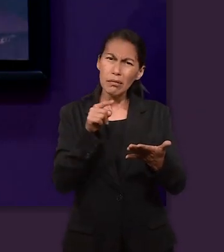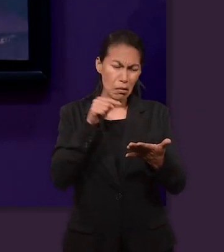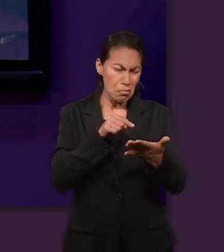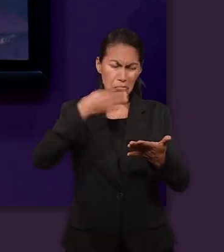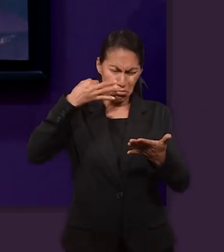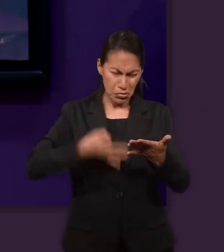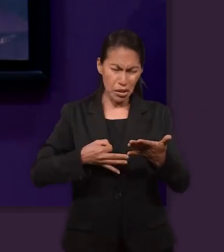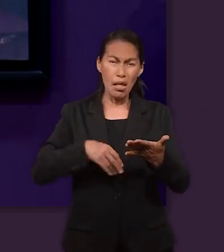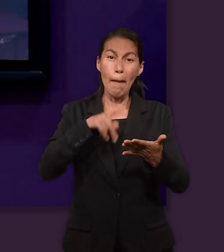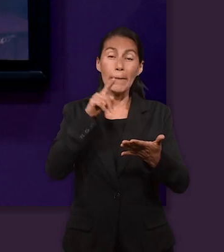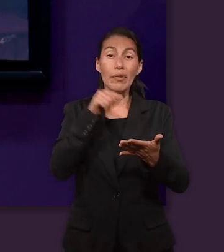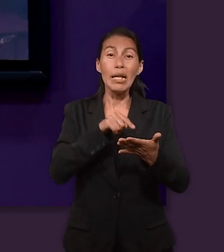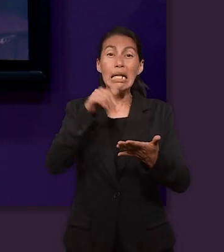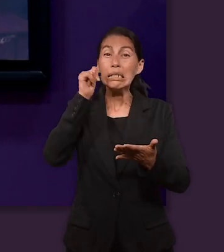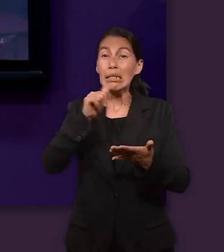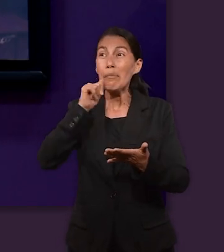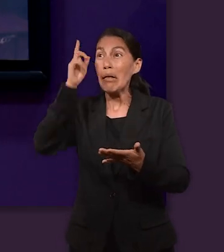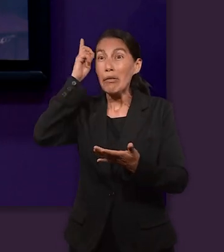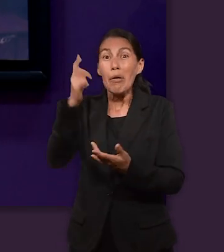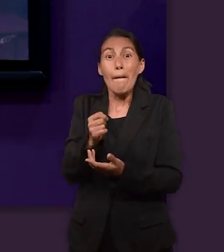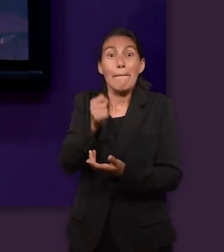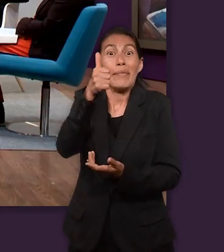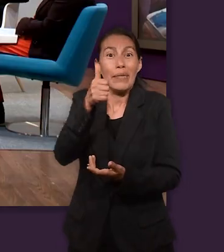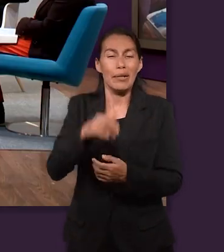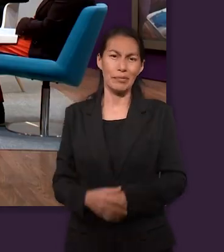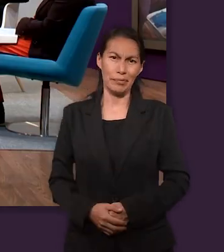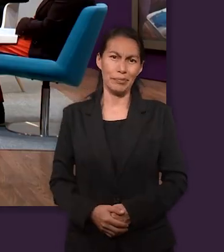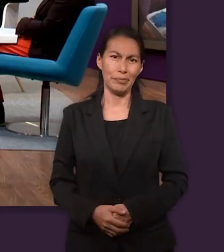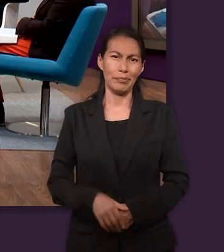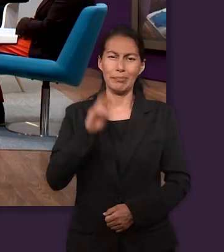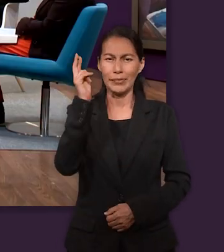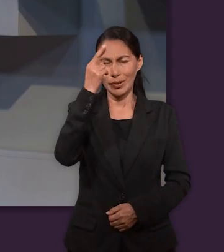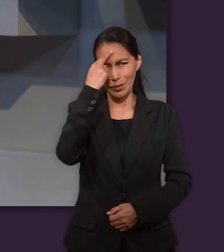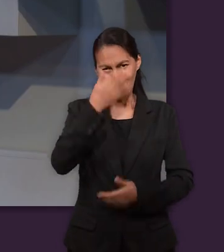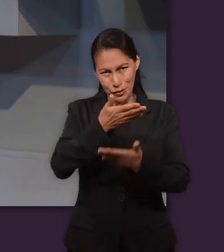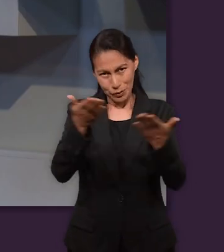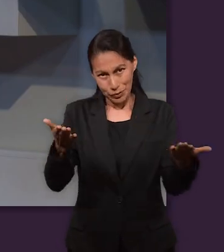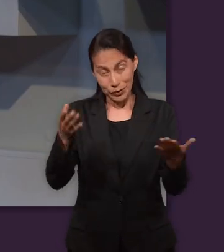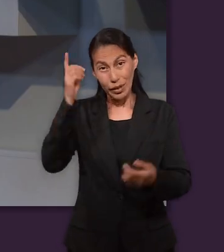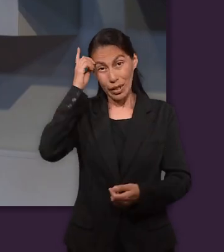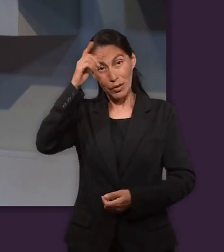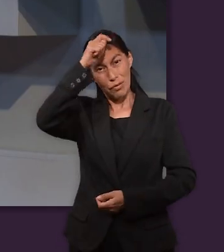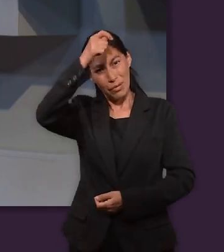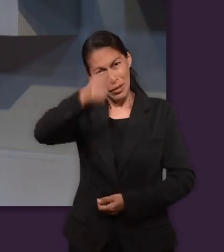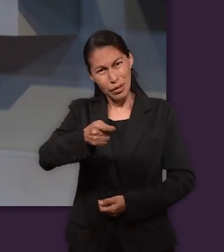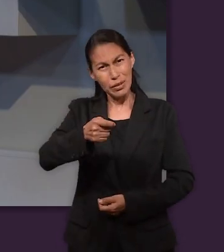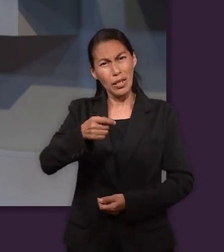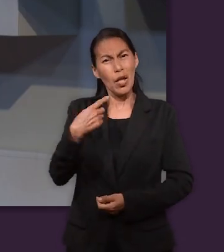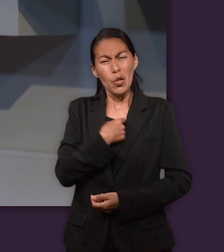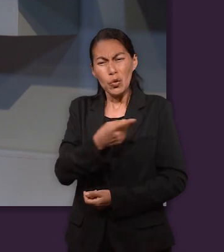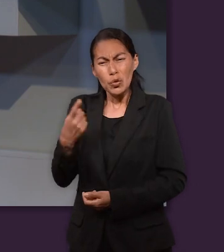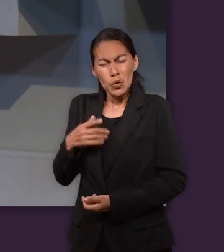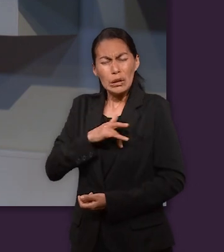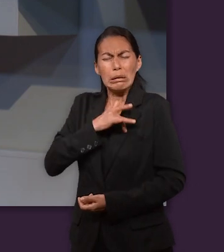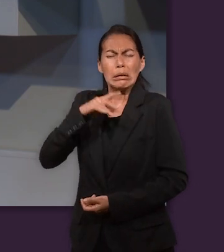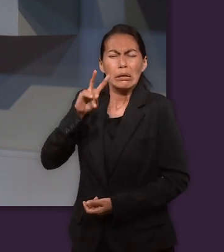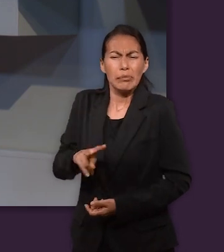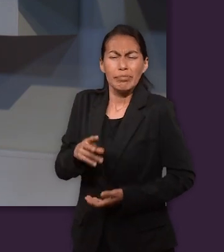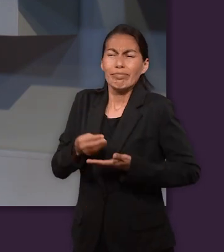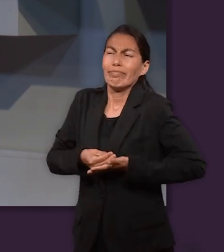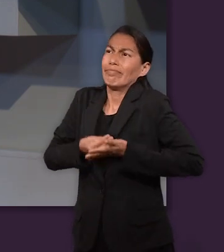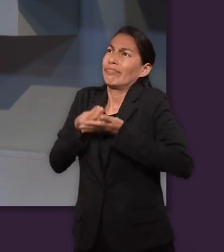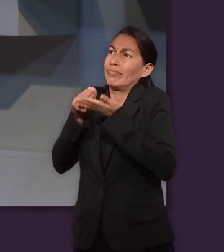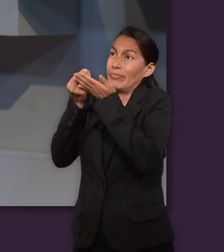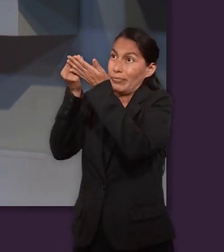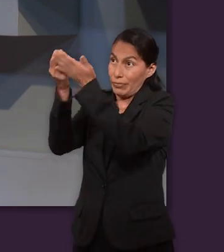siempre tuvo a Dios en primer lugar. Así es, así es. Y pues recordarles que Dios bendice cuando nosotros nos entregamos a él.